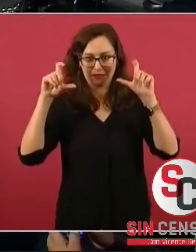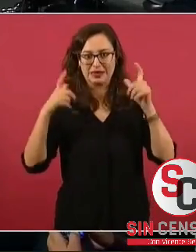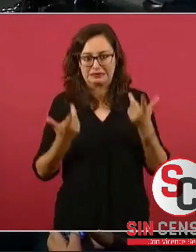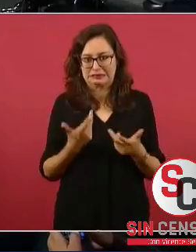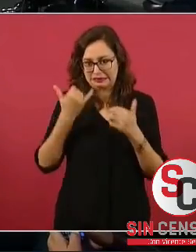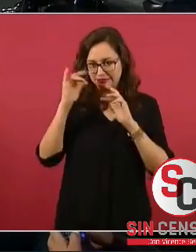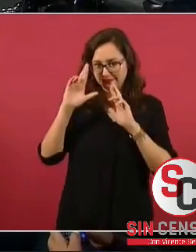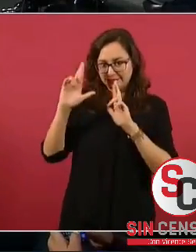Ahora sí los planteamientos, presidente.